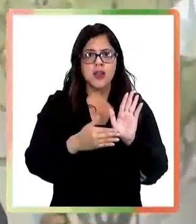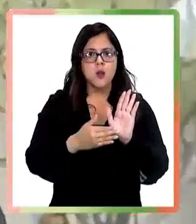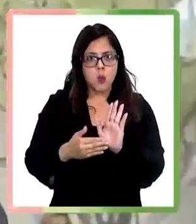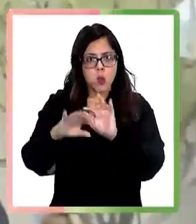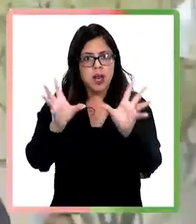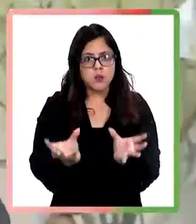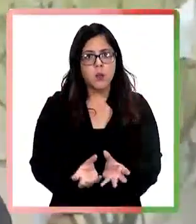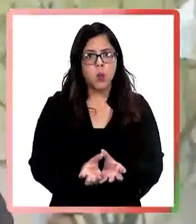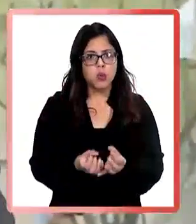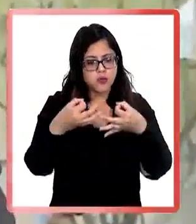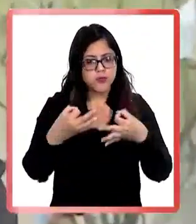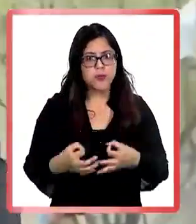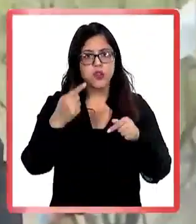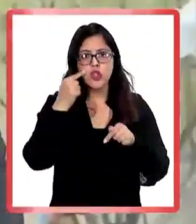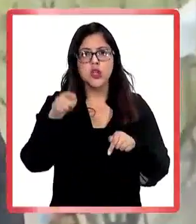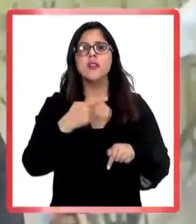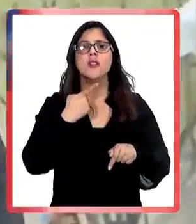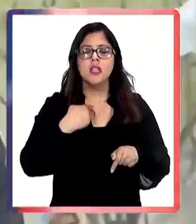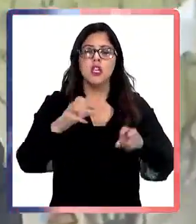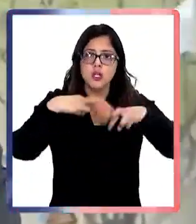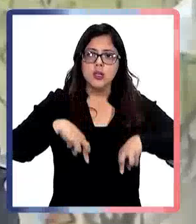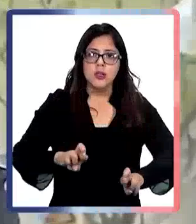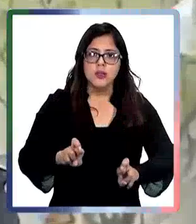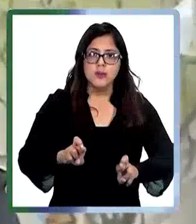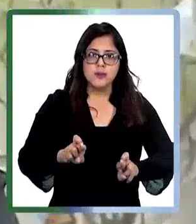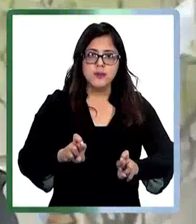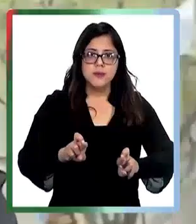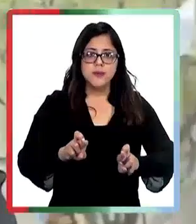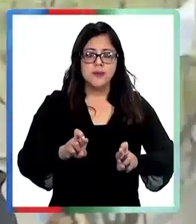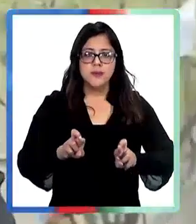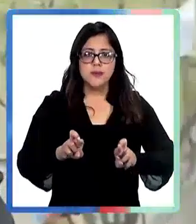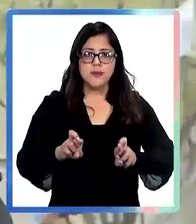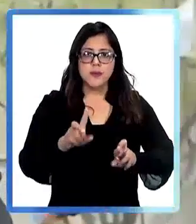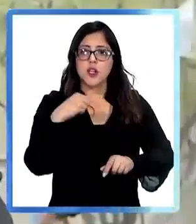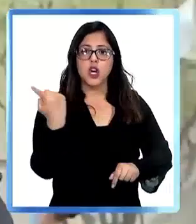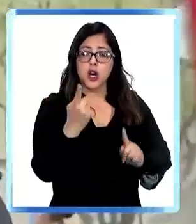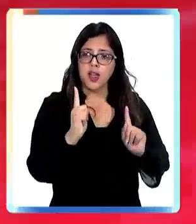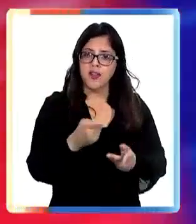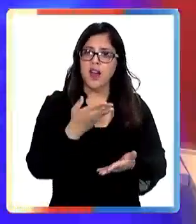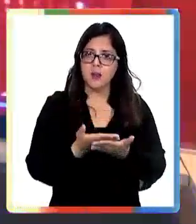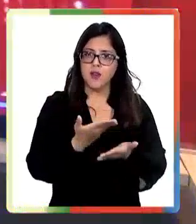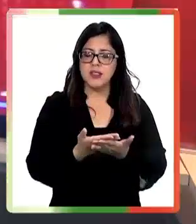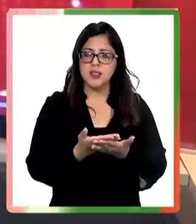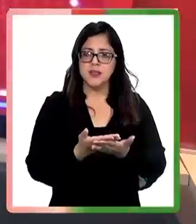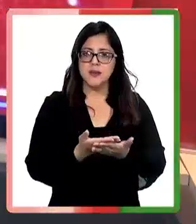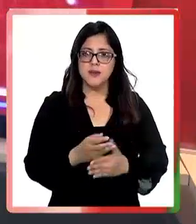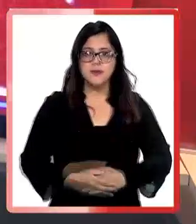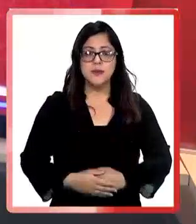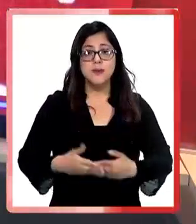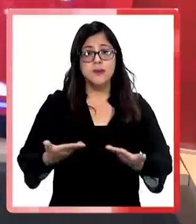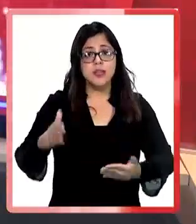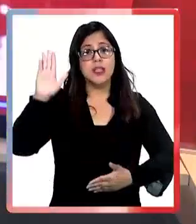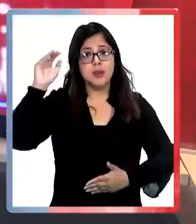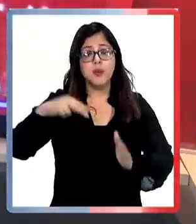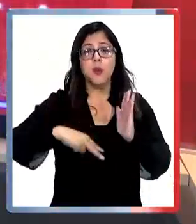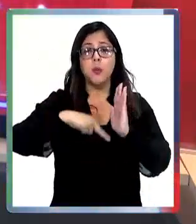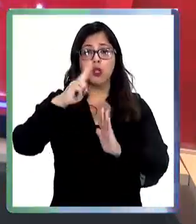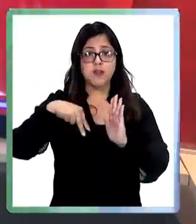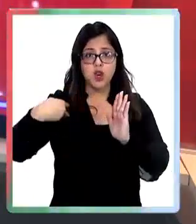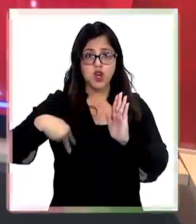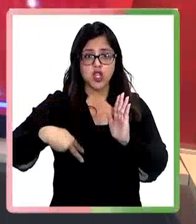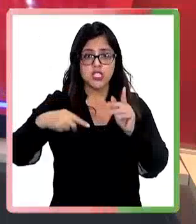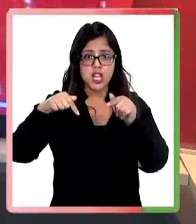es tremendamente interesante y es una oportunidad que tenemos que aprovechar. Así